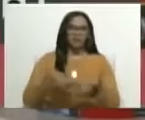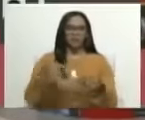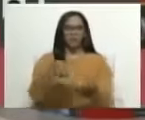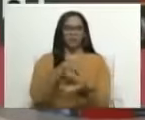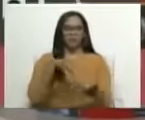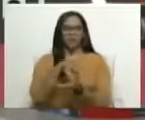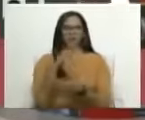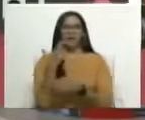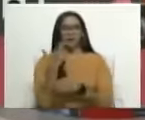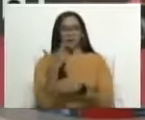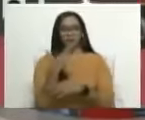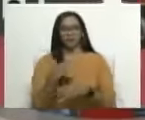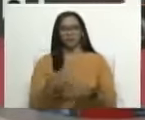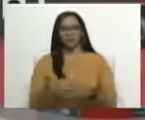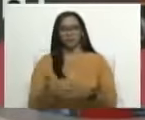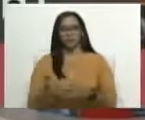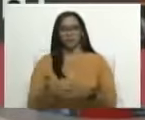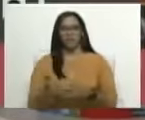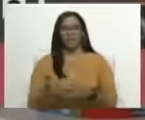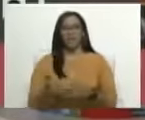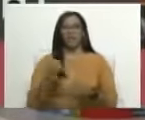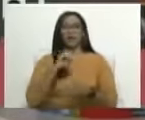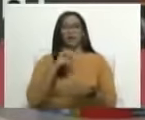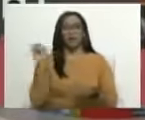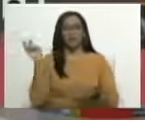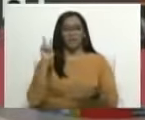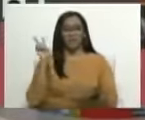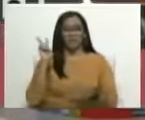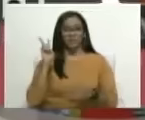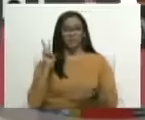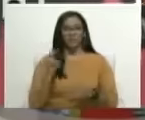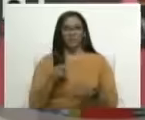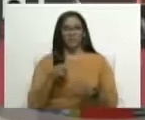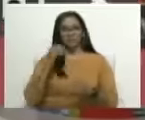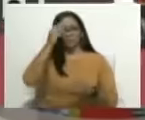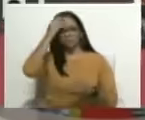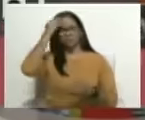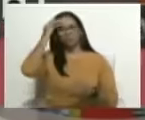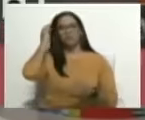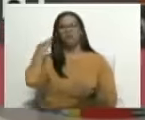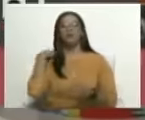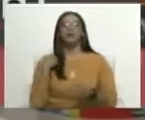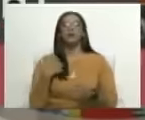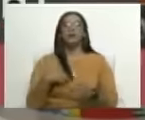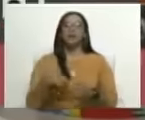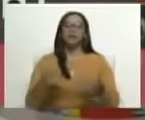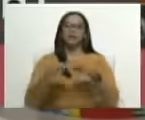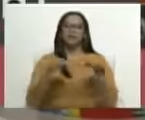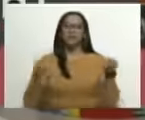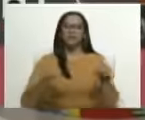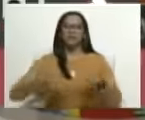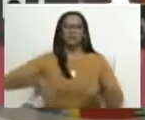armado en el oriente de Venezuela hacia el territorio de la Guayana Esequiba.